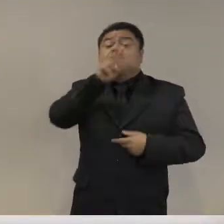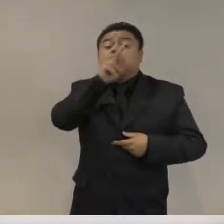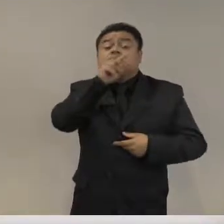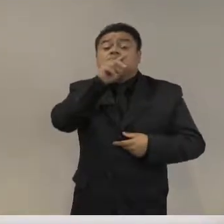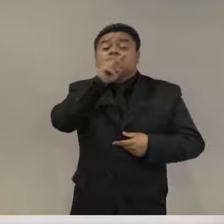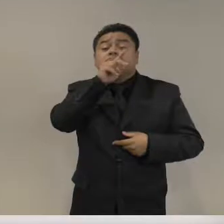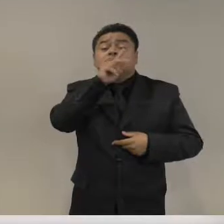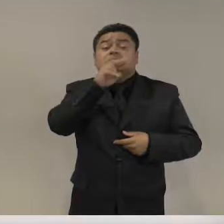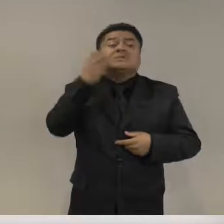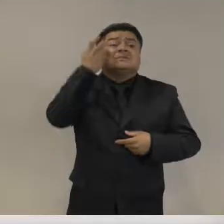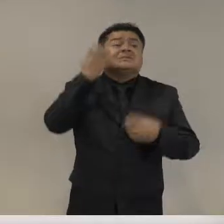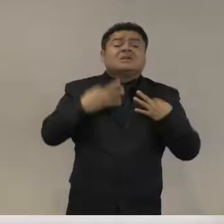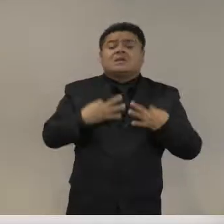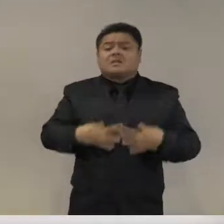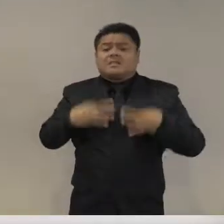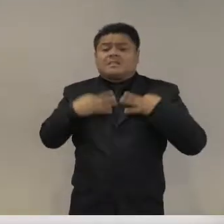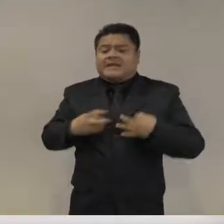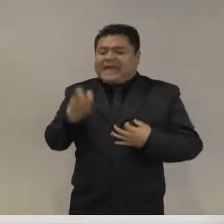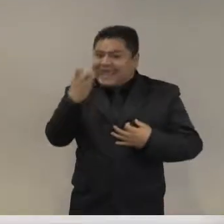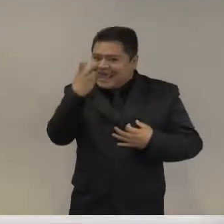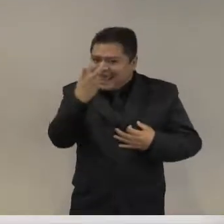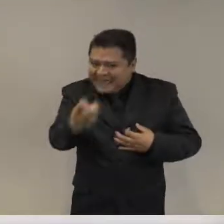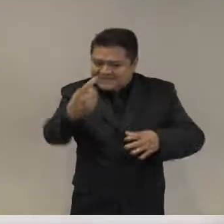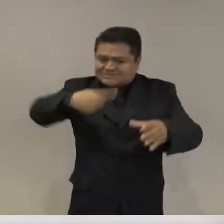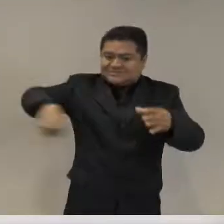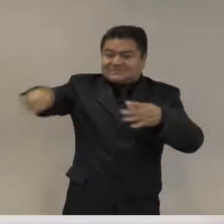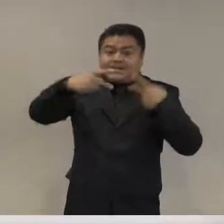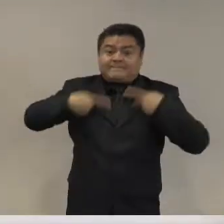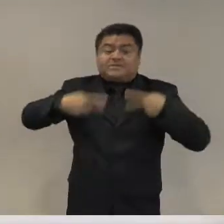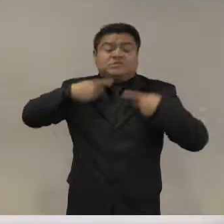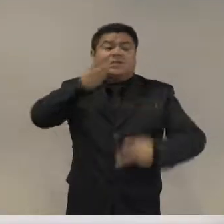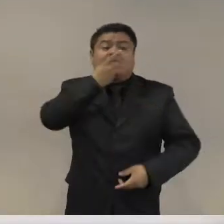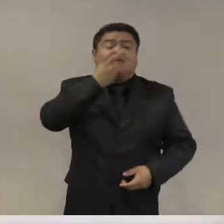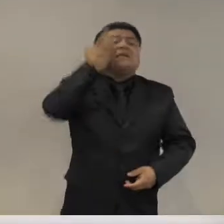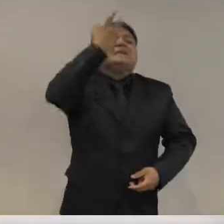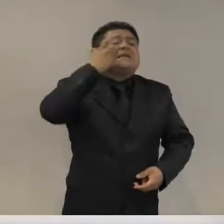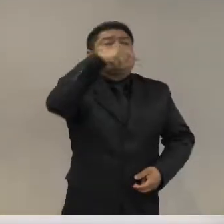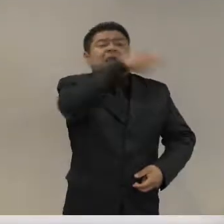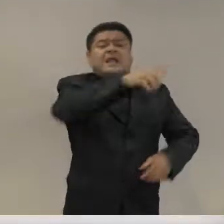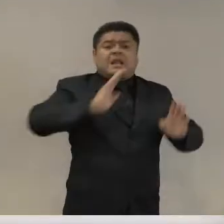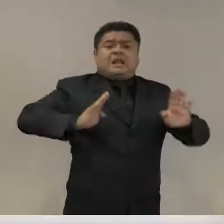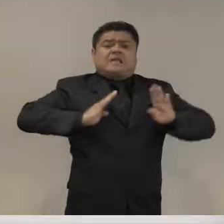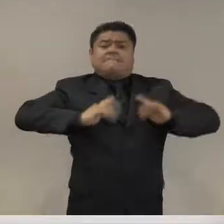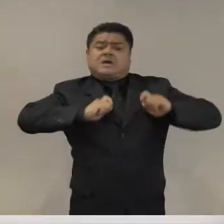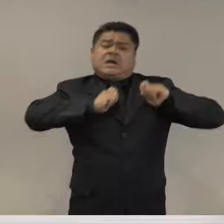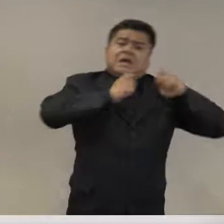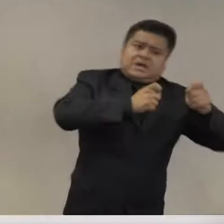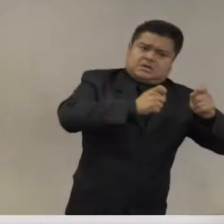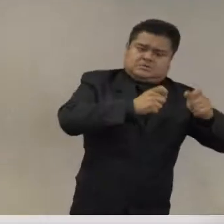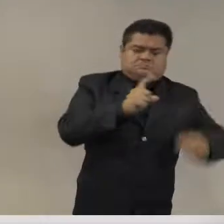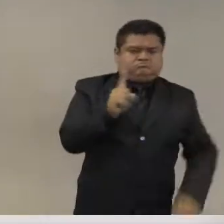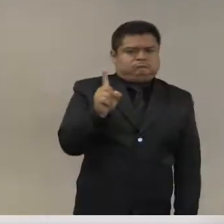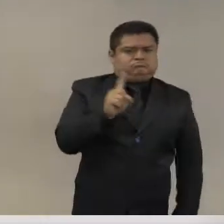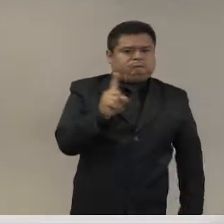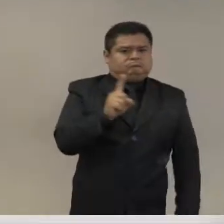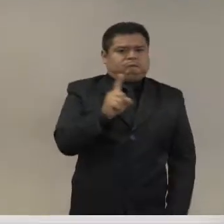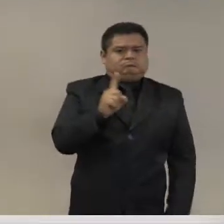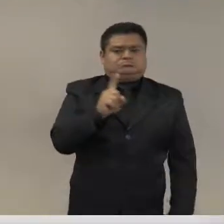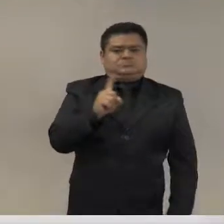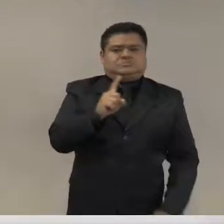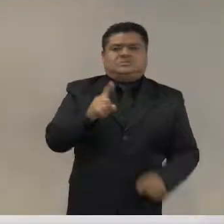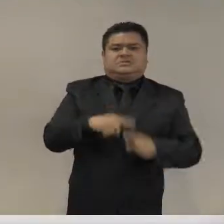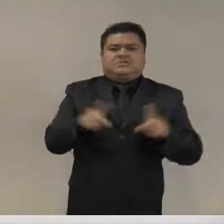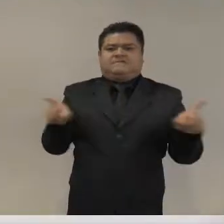necesariamente a la militarización. Y de acuerdo con eso, pero sí cuando no hay